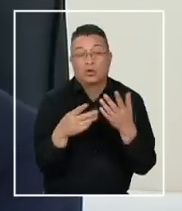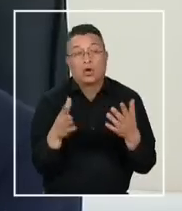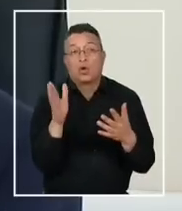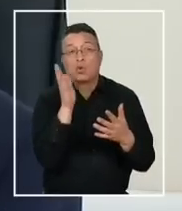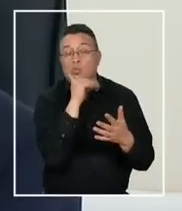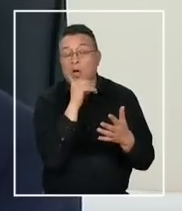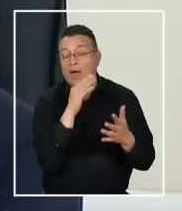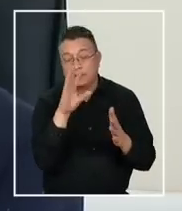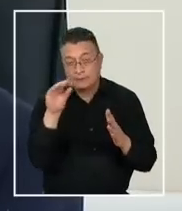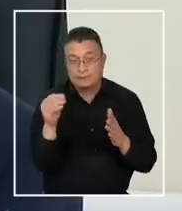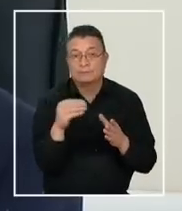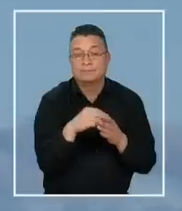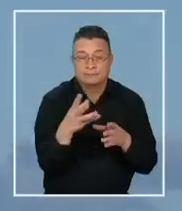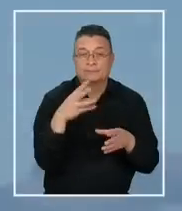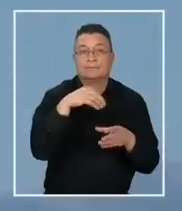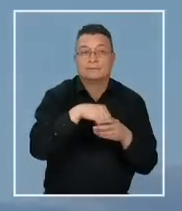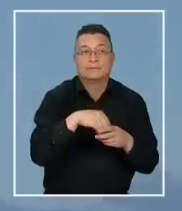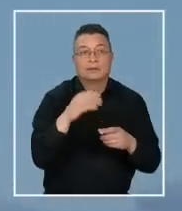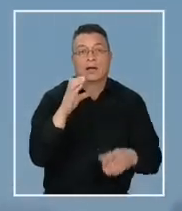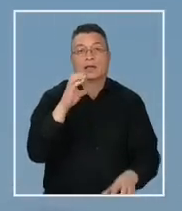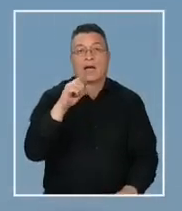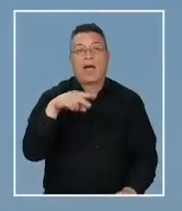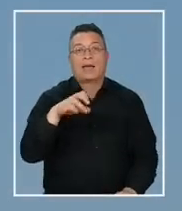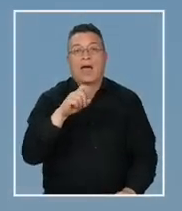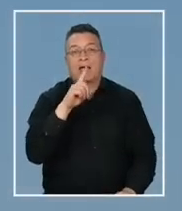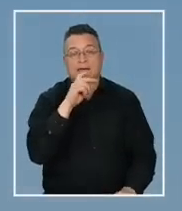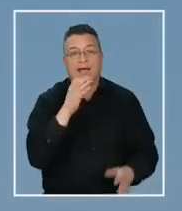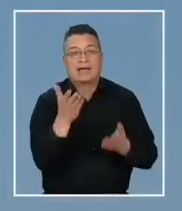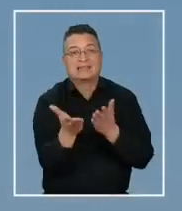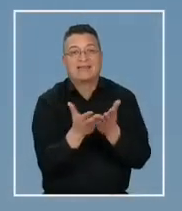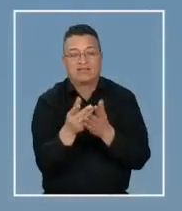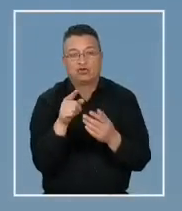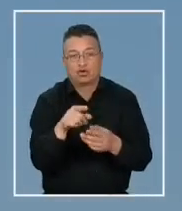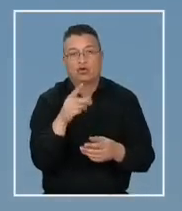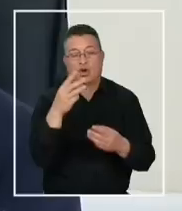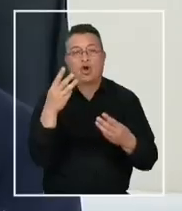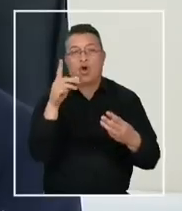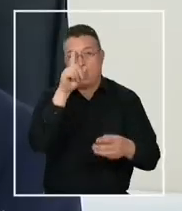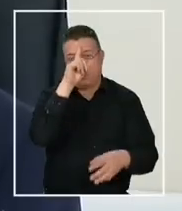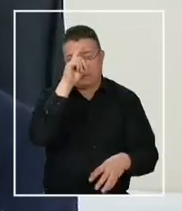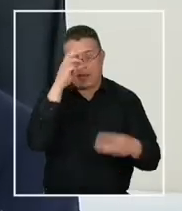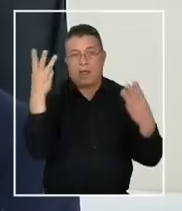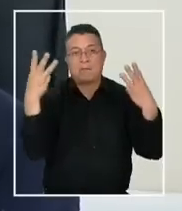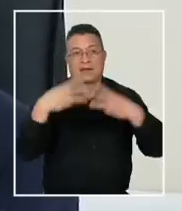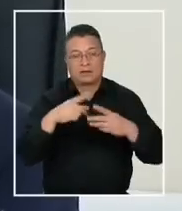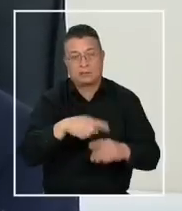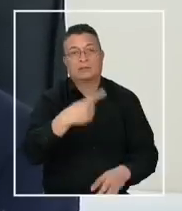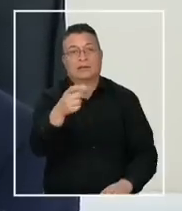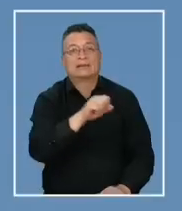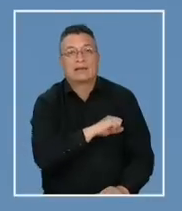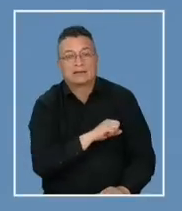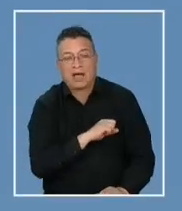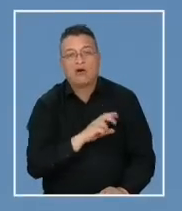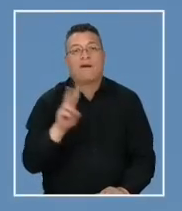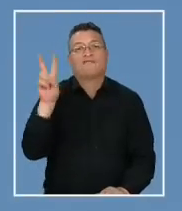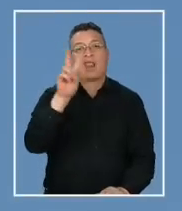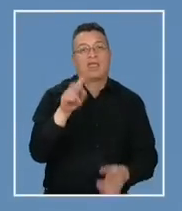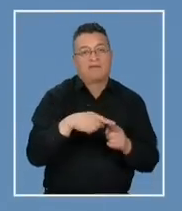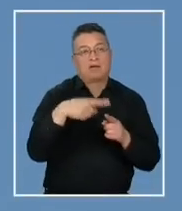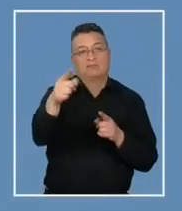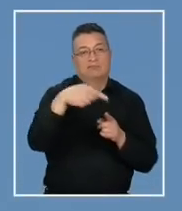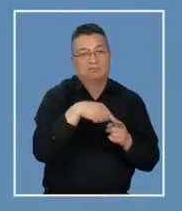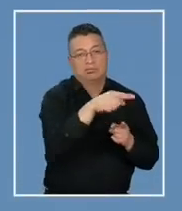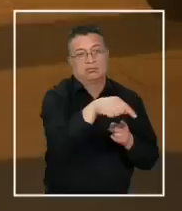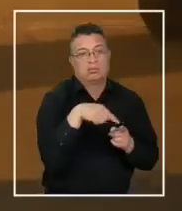dentro de la canasta de prestaciones del Hospital Clínico de Magallanes. Principalmente los traslados son a Santiago y Valdivia. En lo que va de este